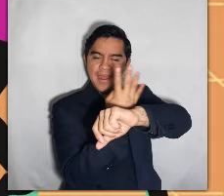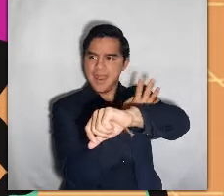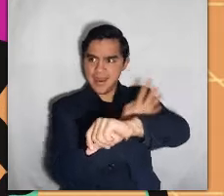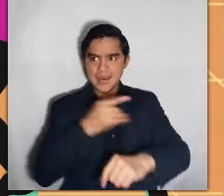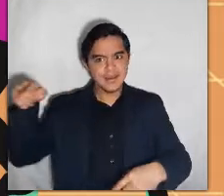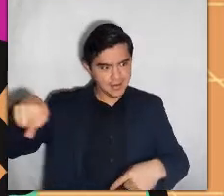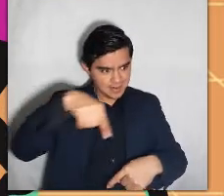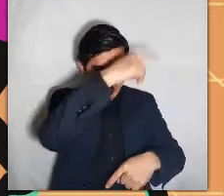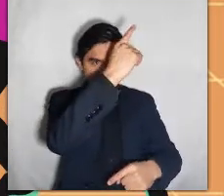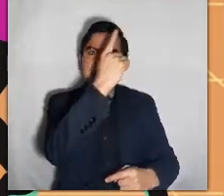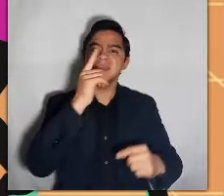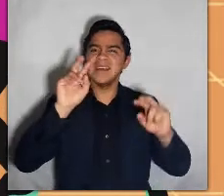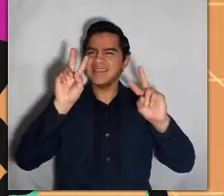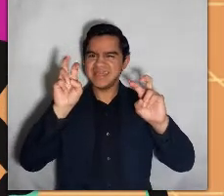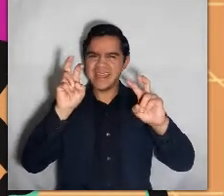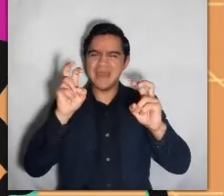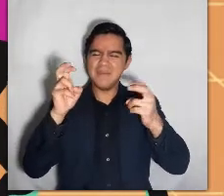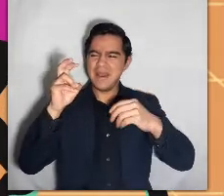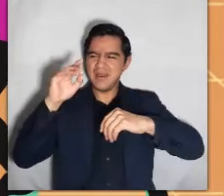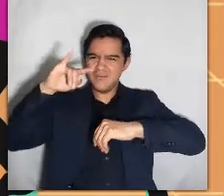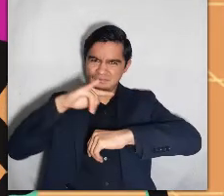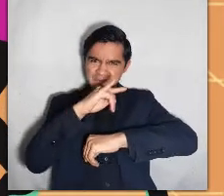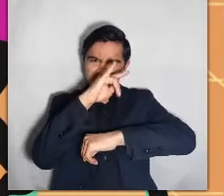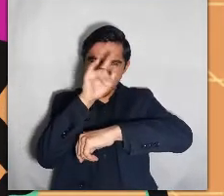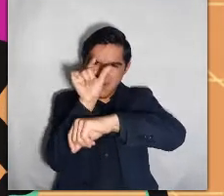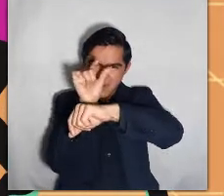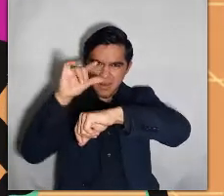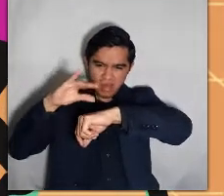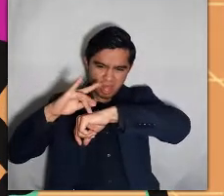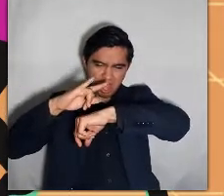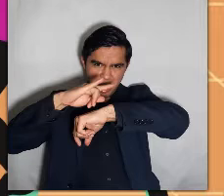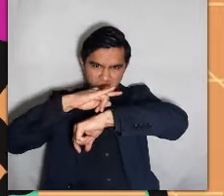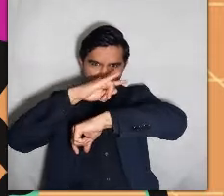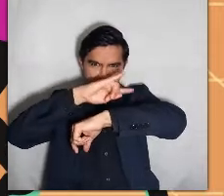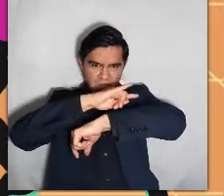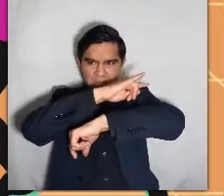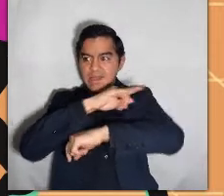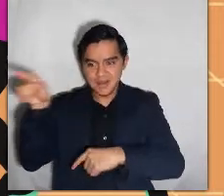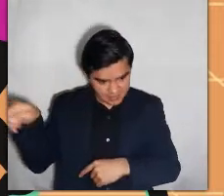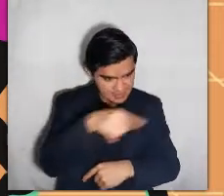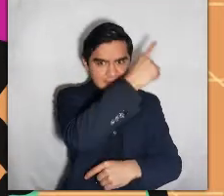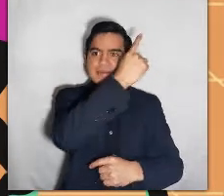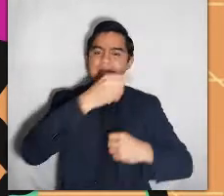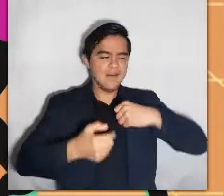con una cesta llena de comida para que buscara sus pequeñas babosas y les diera su almuerzo.